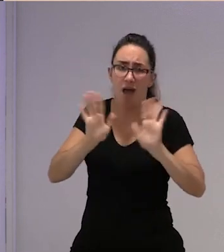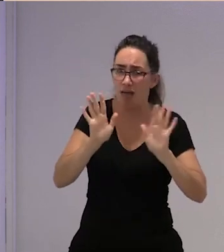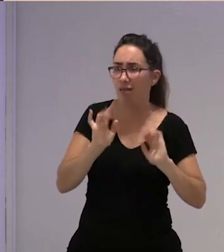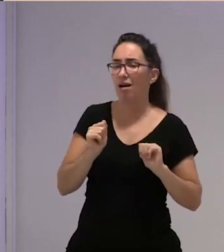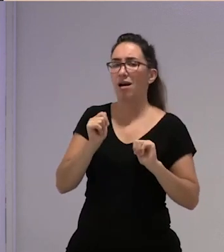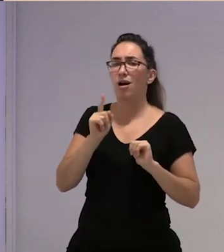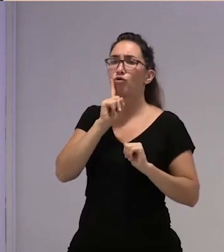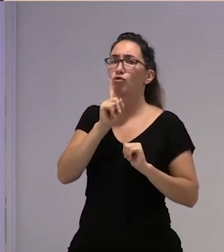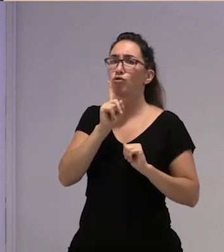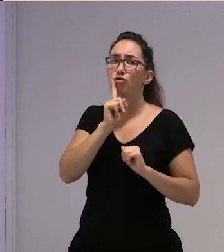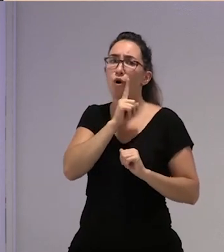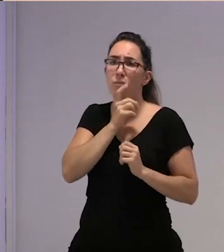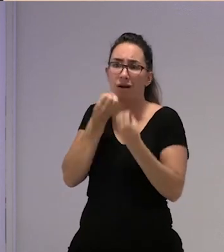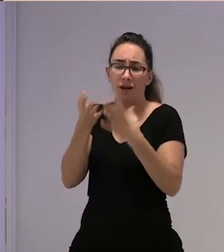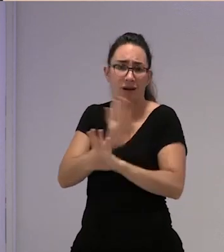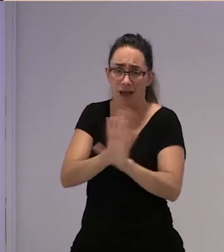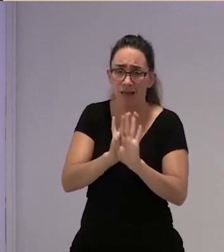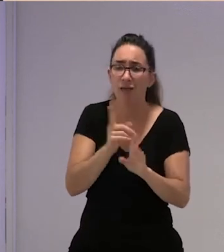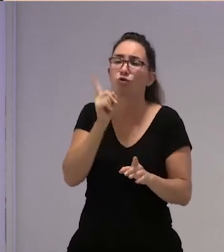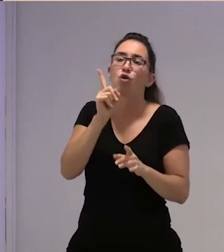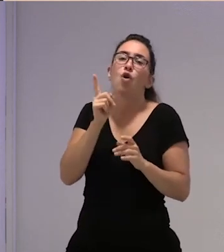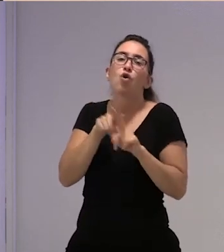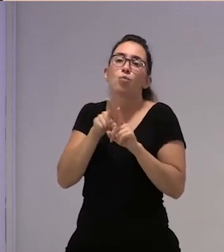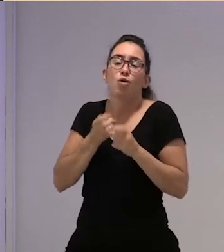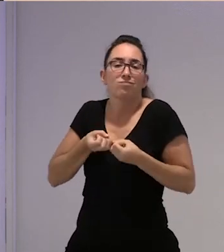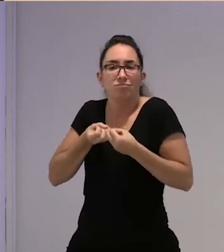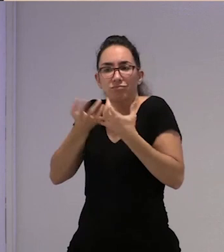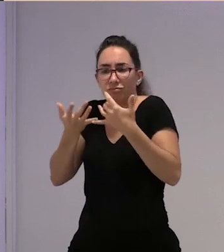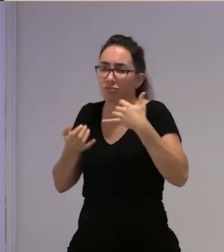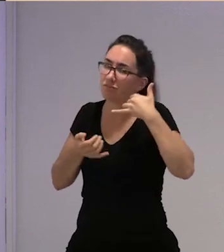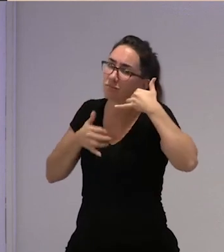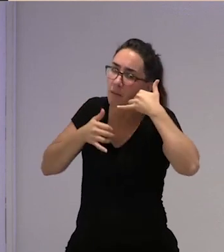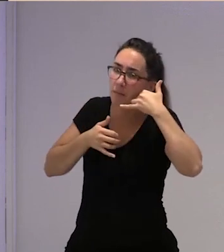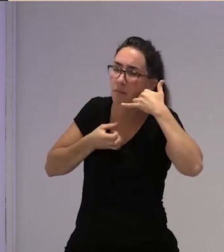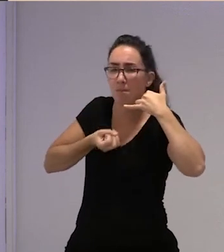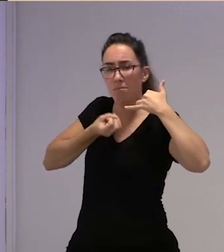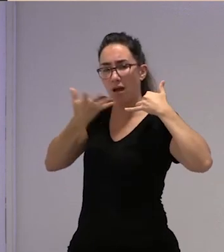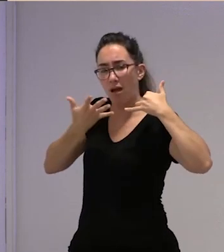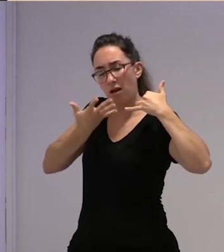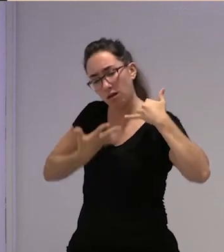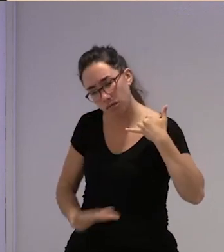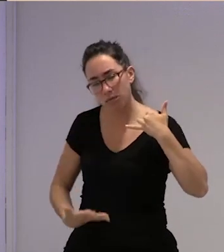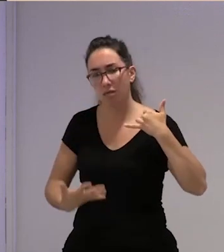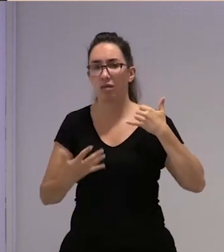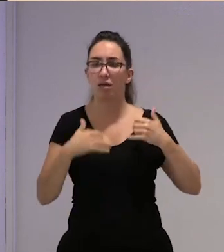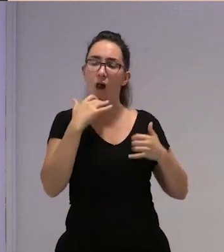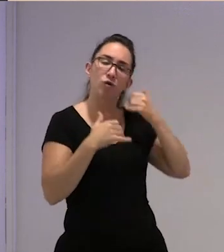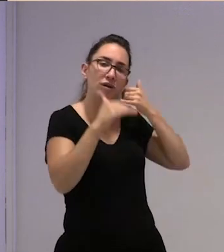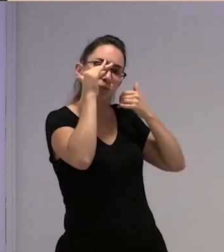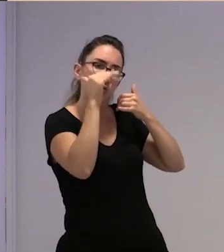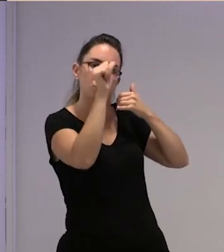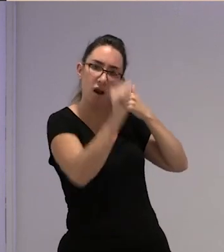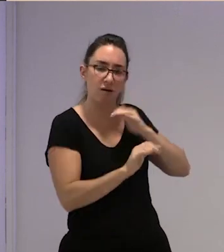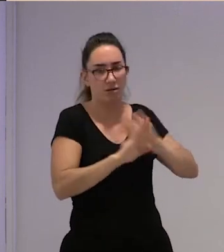solamente quiere que lo que lo escuche sigue contando lo que le ocurre y ya está y ya está entonces la